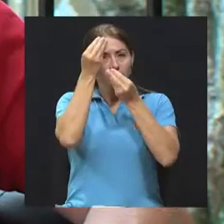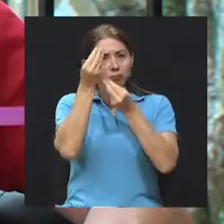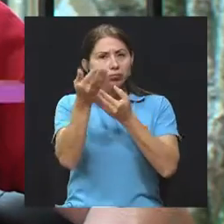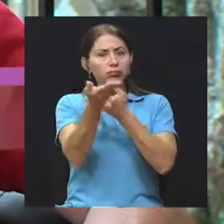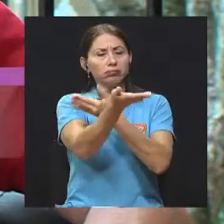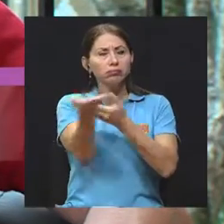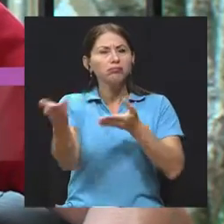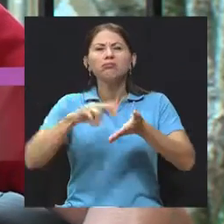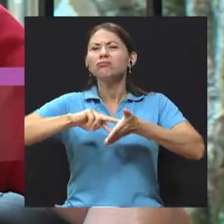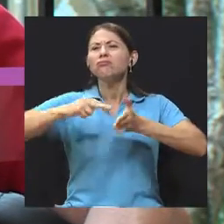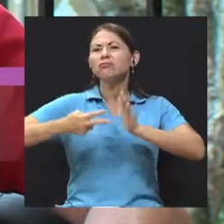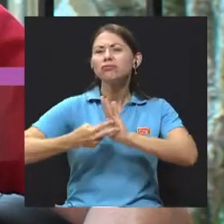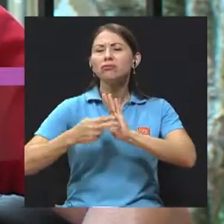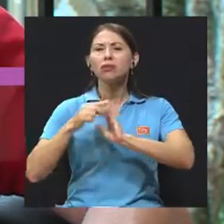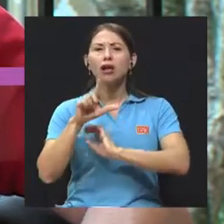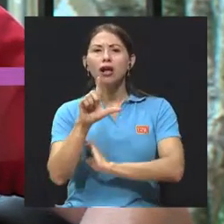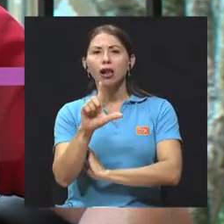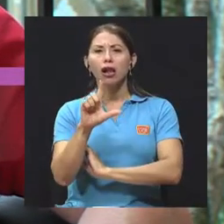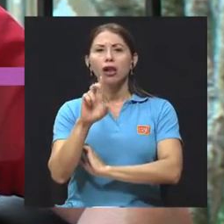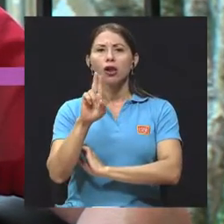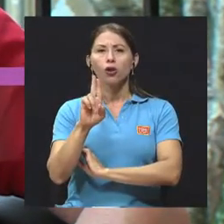nuestros televidentes qué es el lupus.